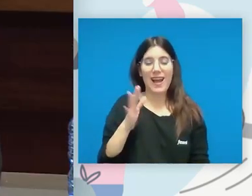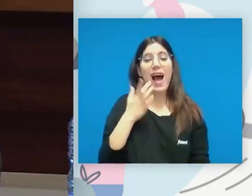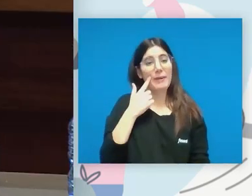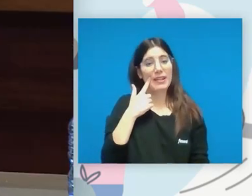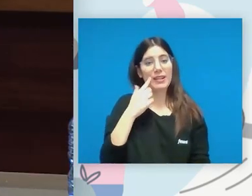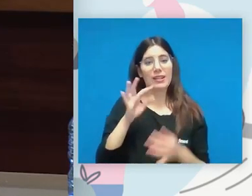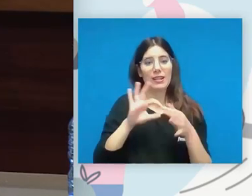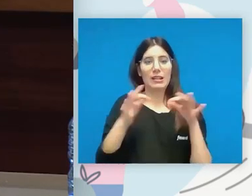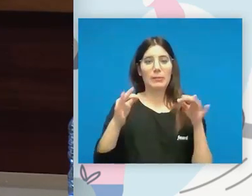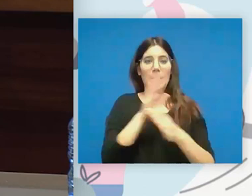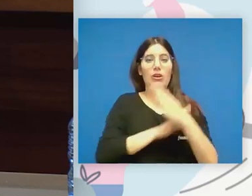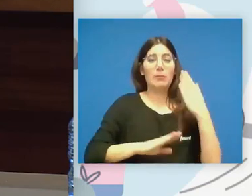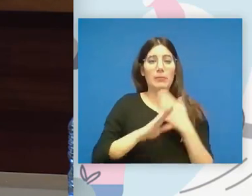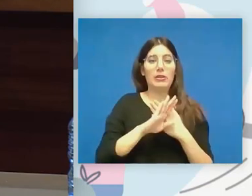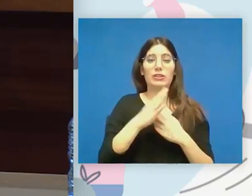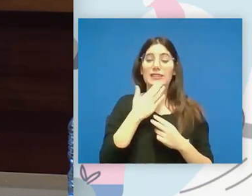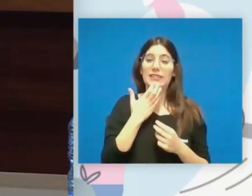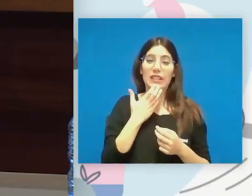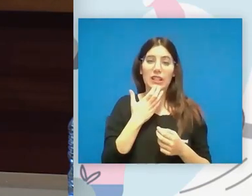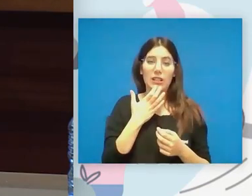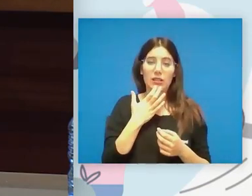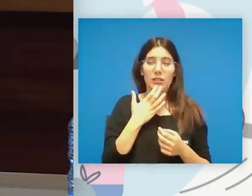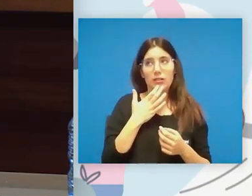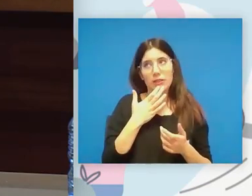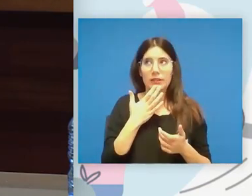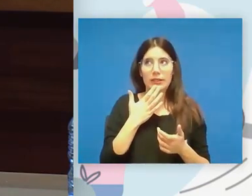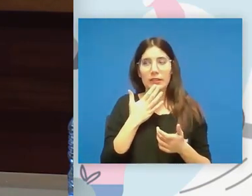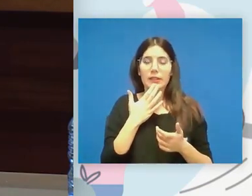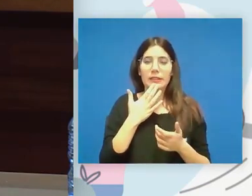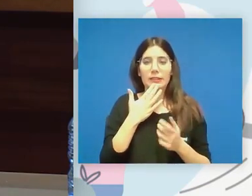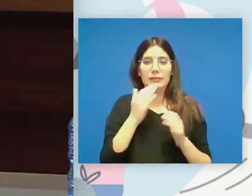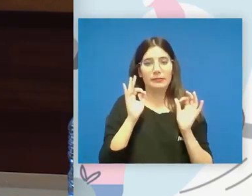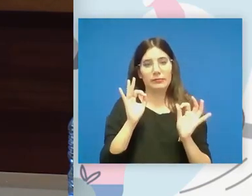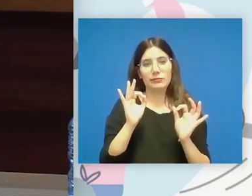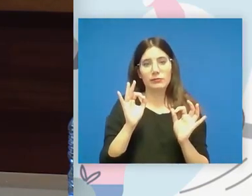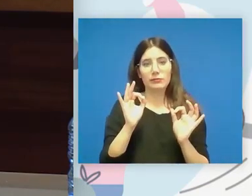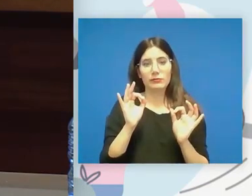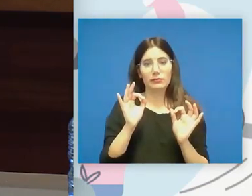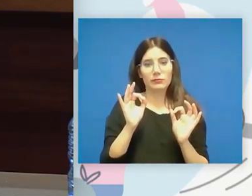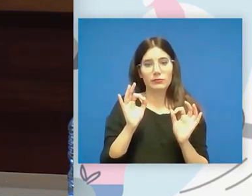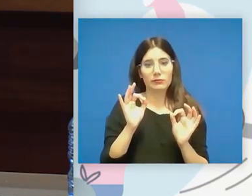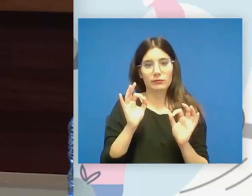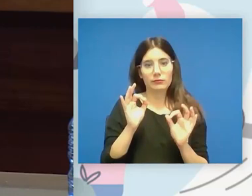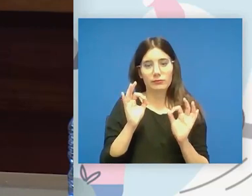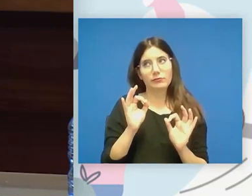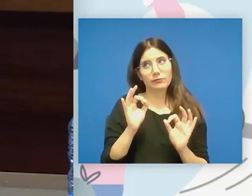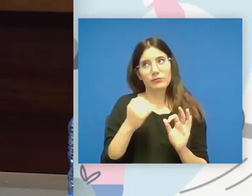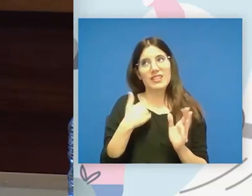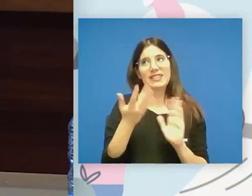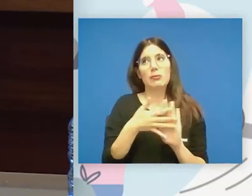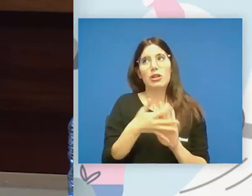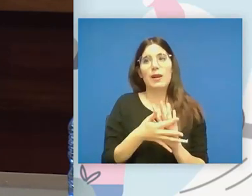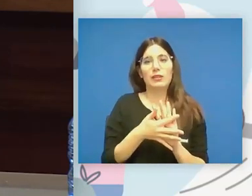paralimpismo si lo tomas como en el sentido literal de la palabra nos estaríamos refiriendo